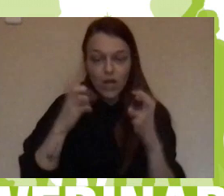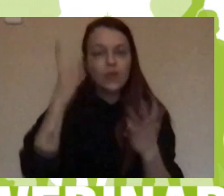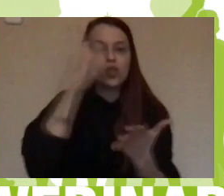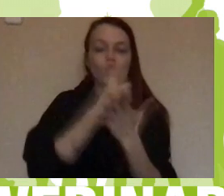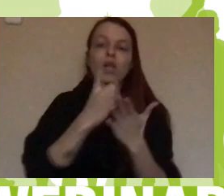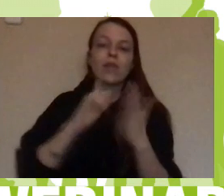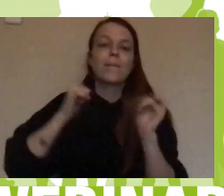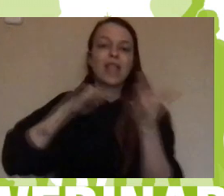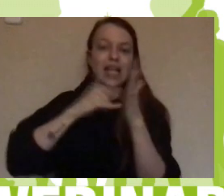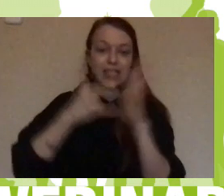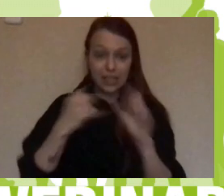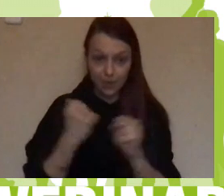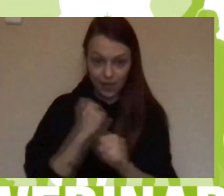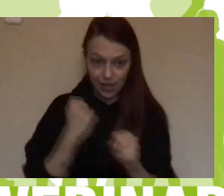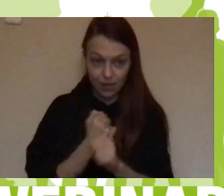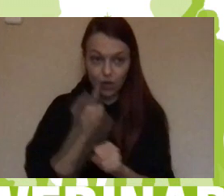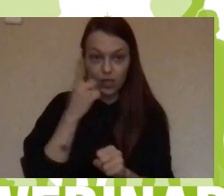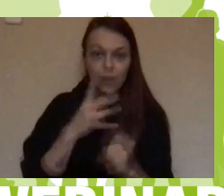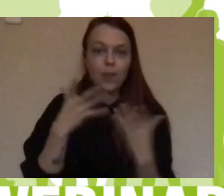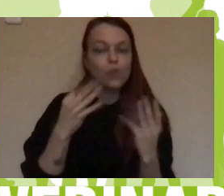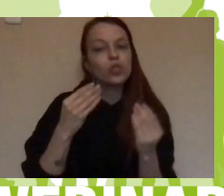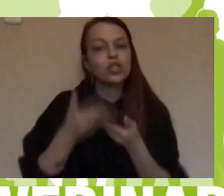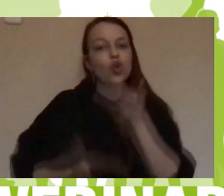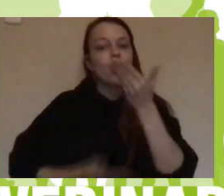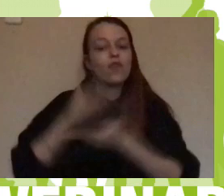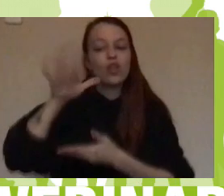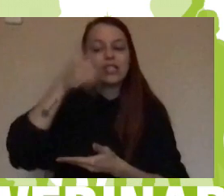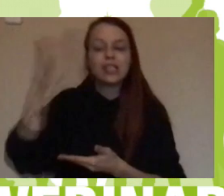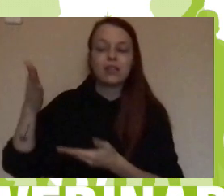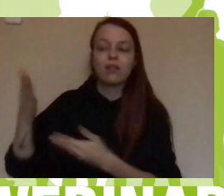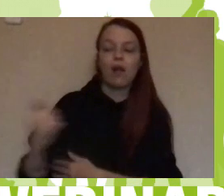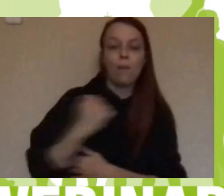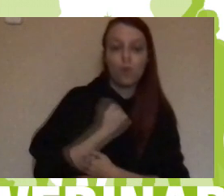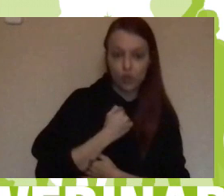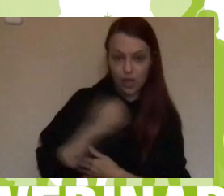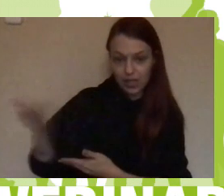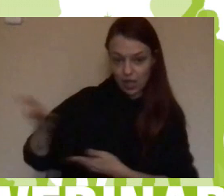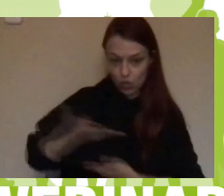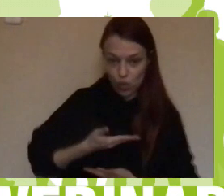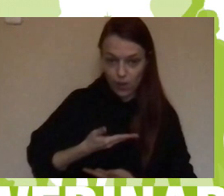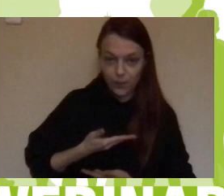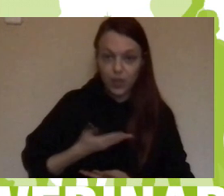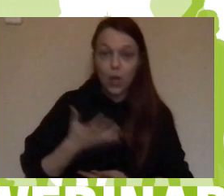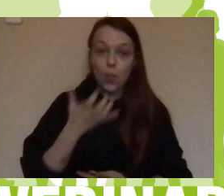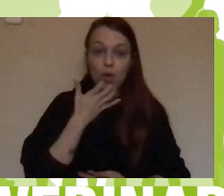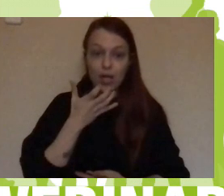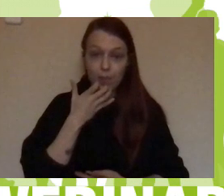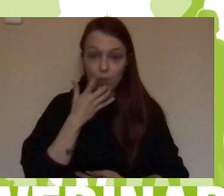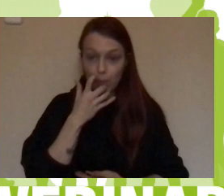luego, lógicamente, con muchas colaboraciones externas que nos ayudan y nos apoyan. Pues, todas las ONGs a las que hice